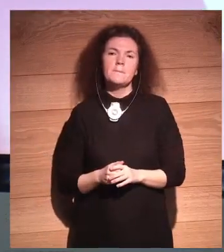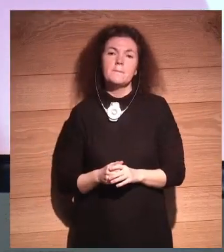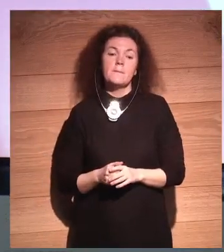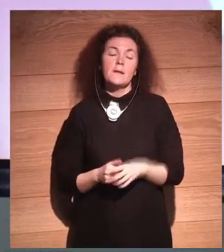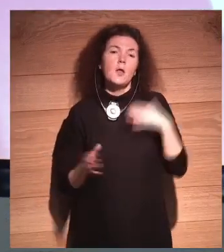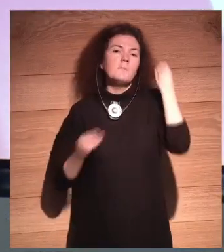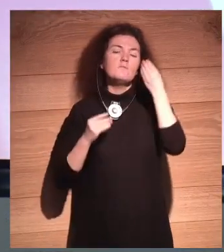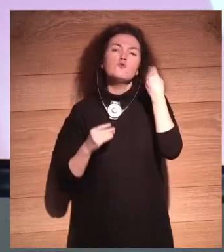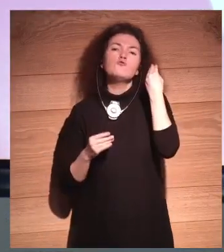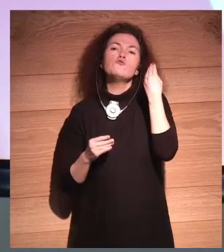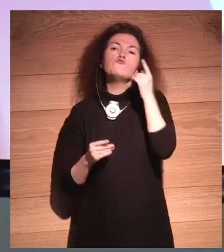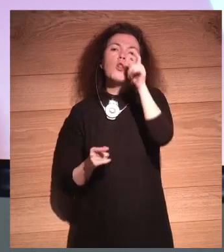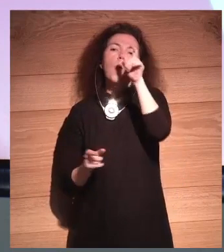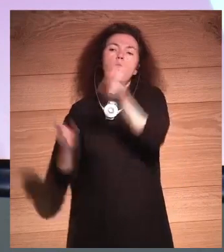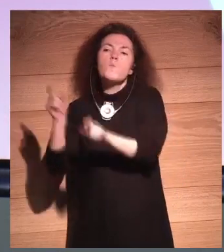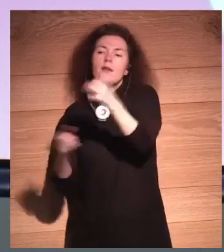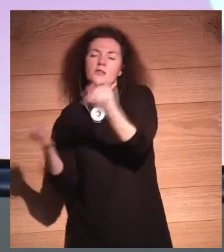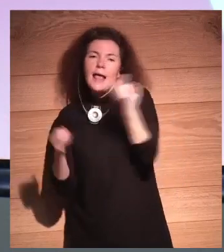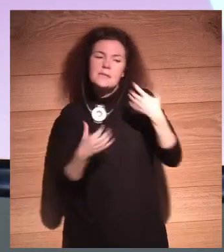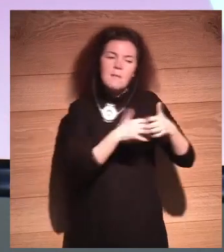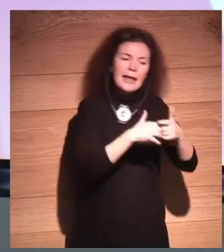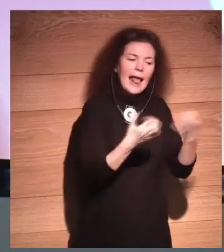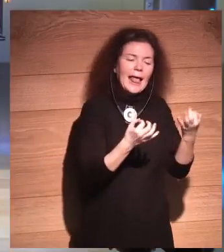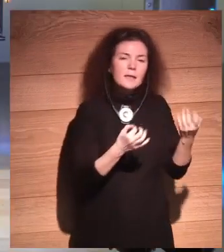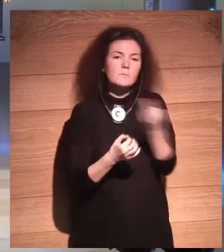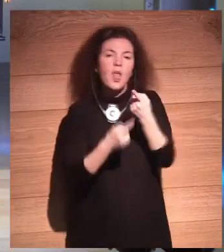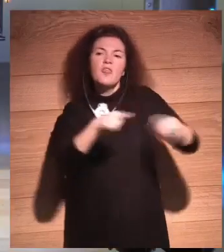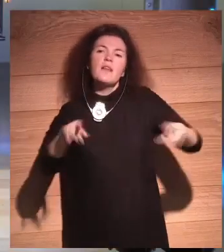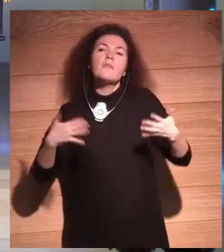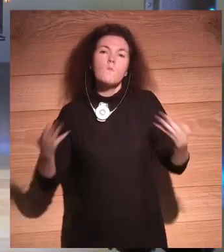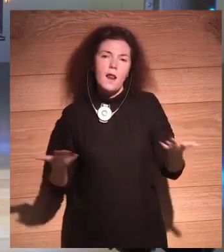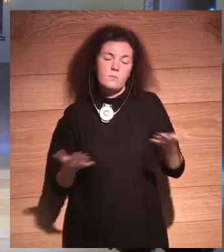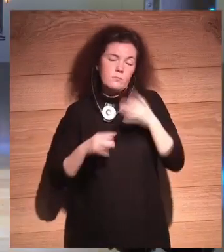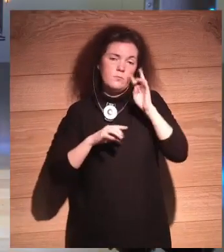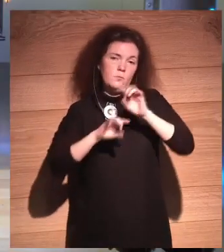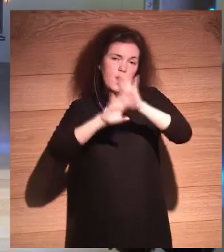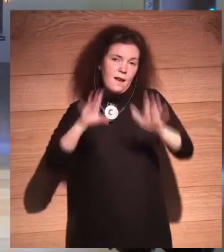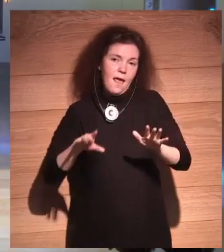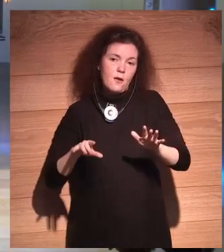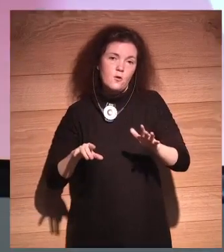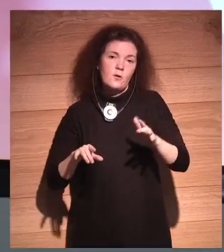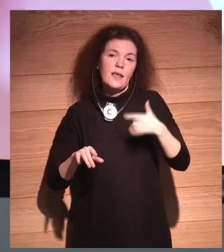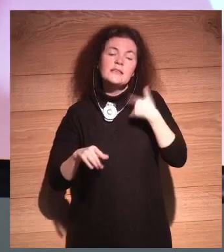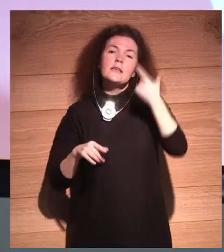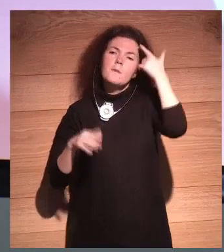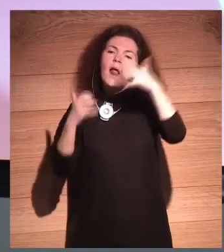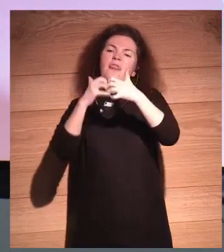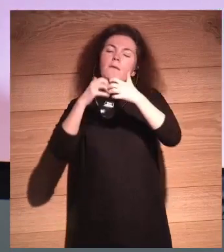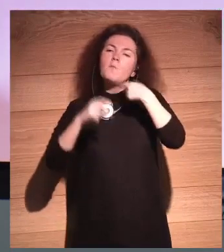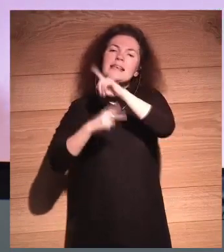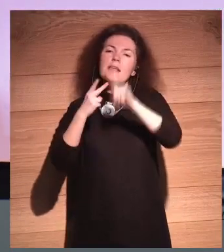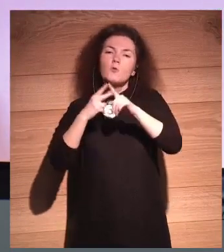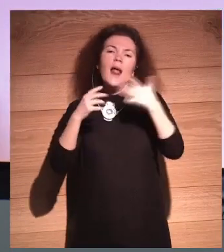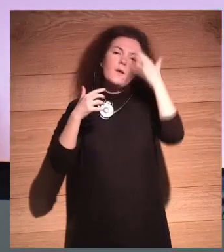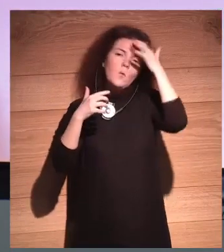Cuando pensamos qué son los humanos y qué son las máquinas, ¿cuál es la diferencia? Bueno, claramente podemos ver que esto es nuestro segundo cerebro, nuestro cerebro